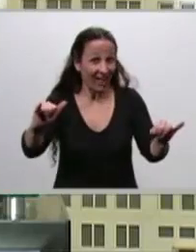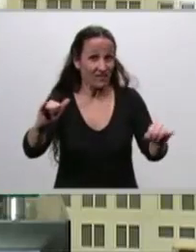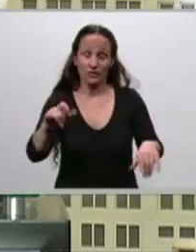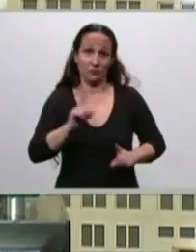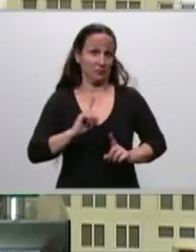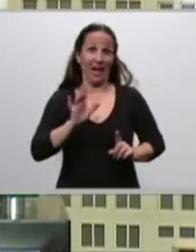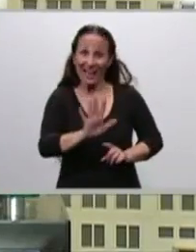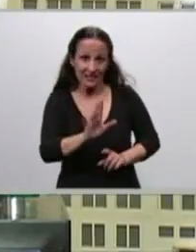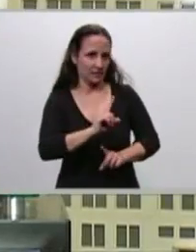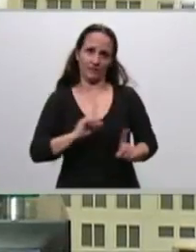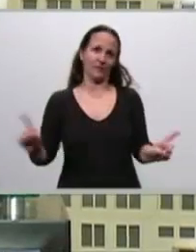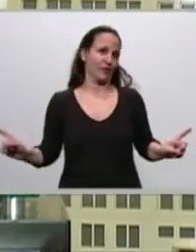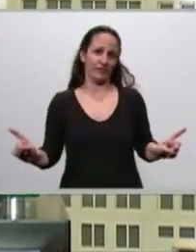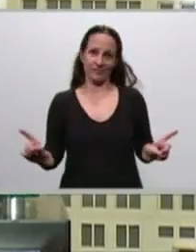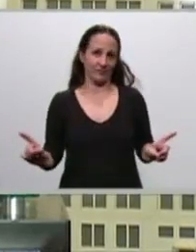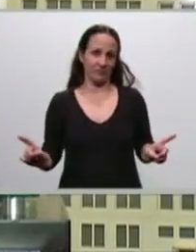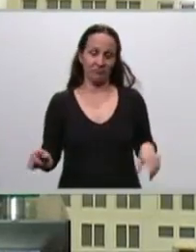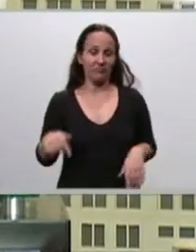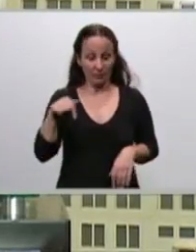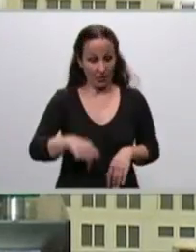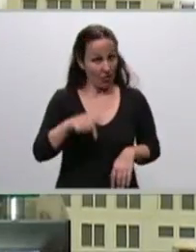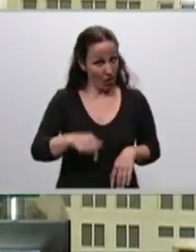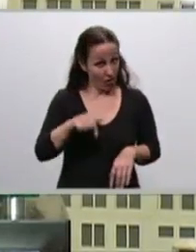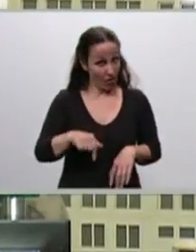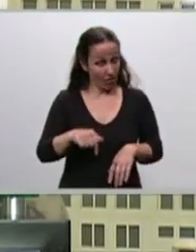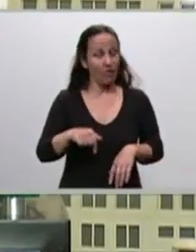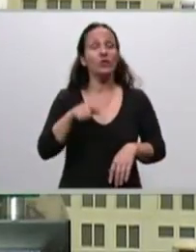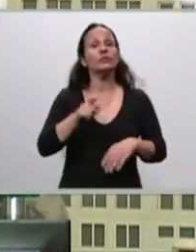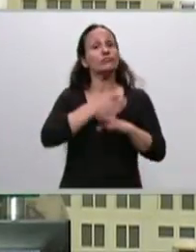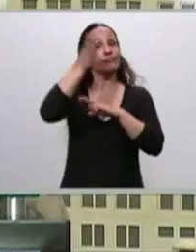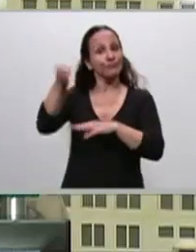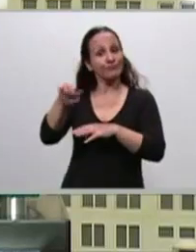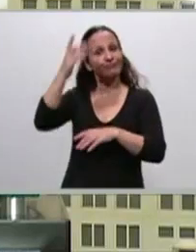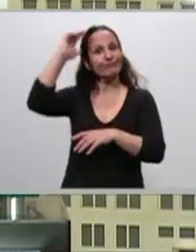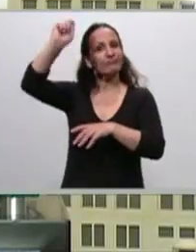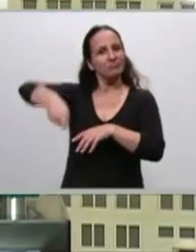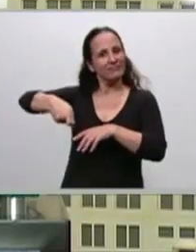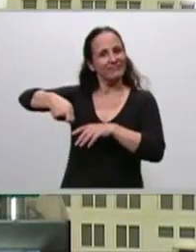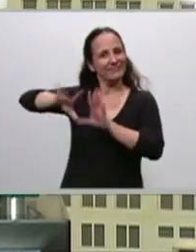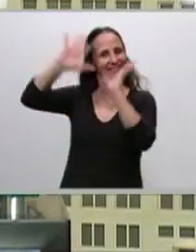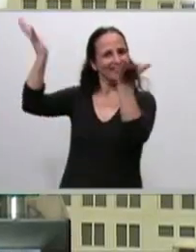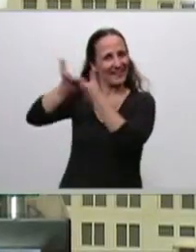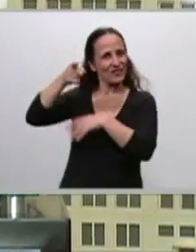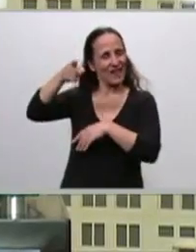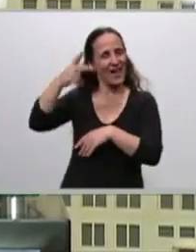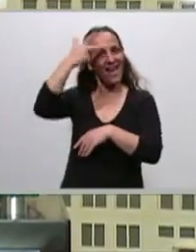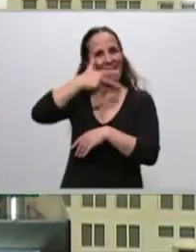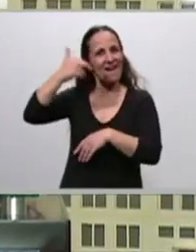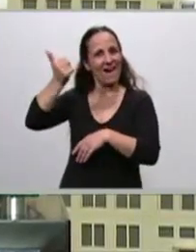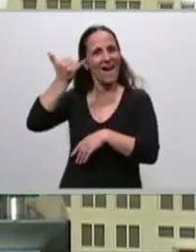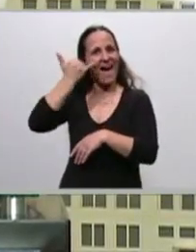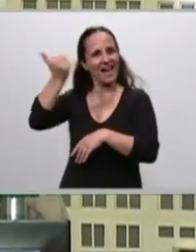En el día de la fecha se ha presentado en la Haya, que es el Tribunal Internacional de Naciones